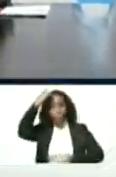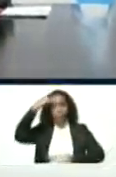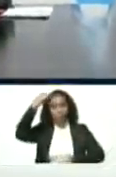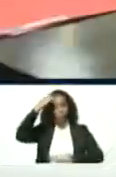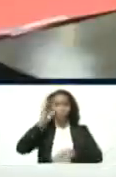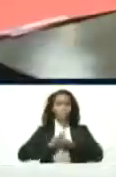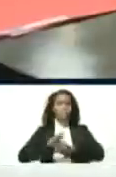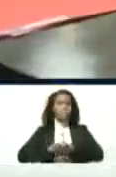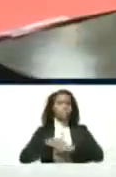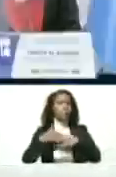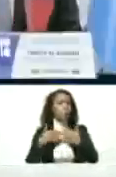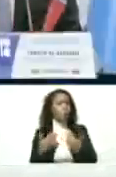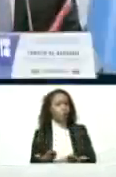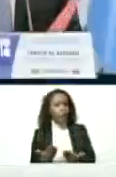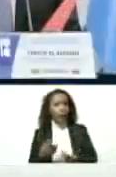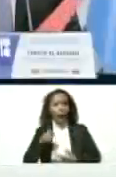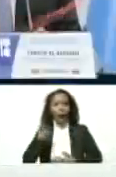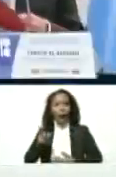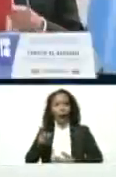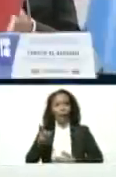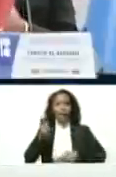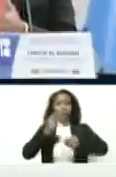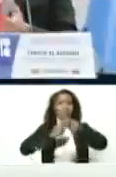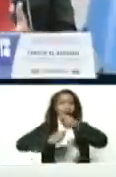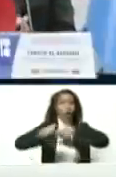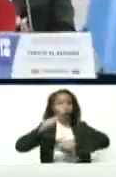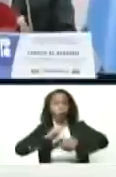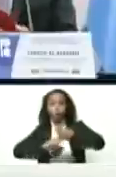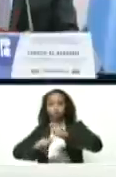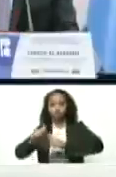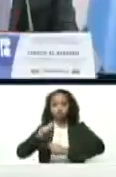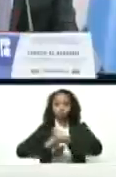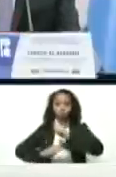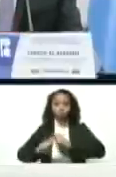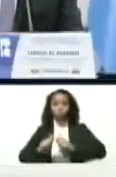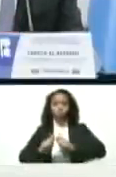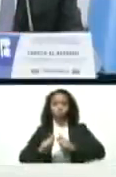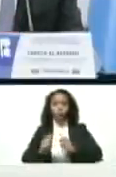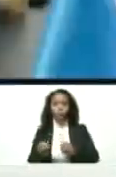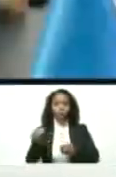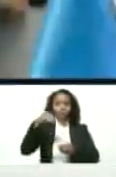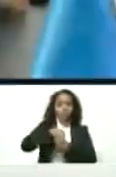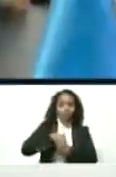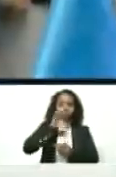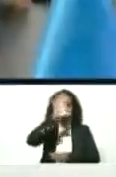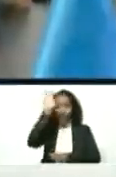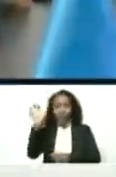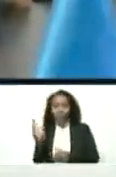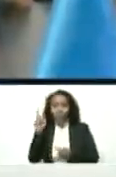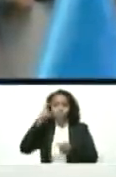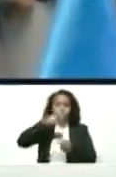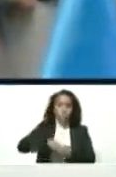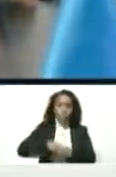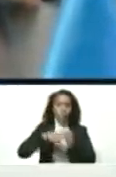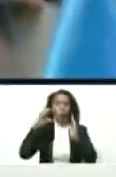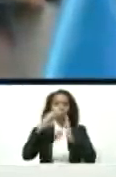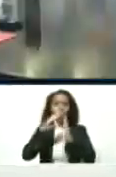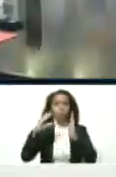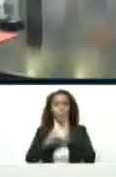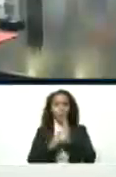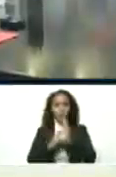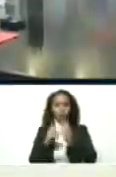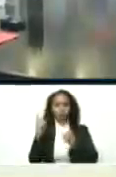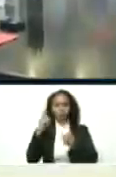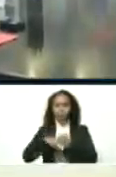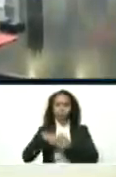porque es la instancia de negociación entre los países miembros de la OPEC, una veintena de países,